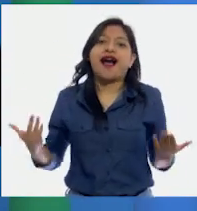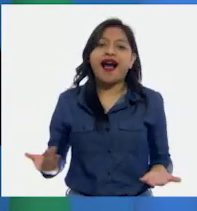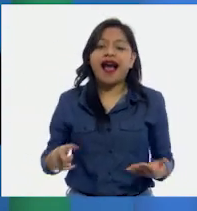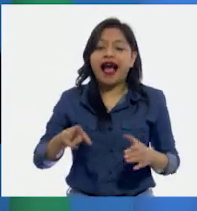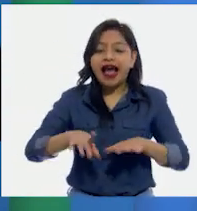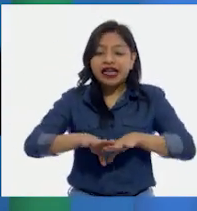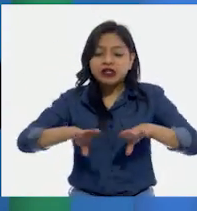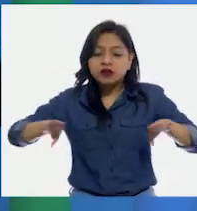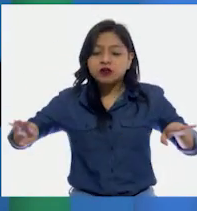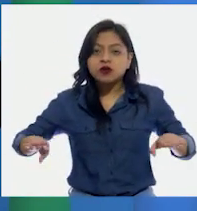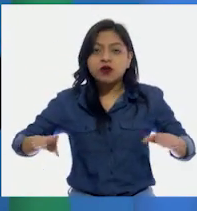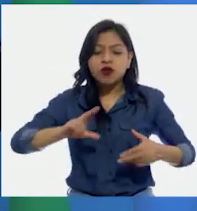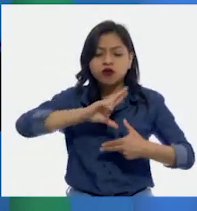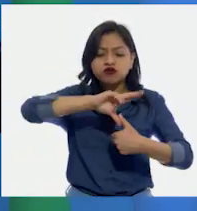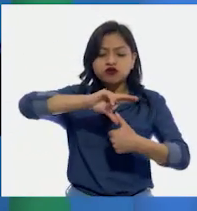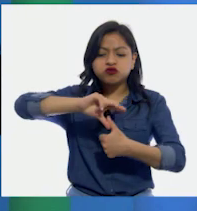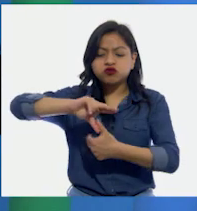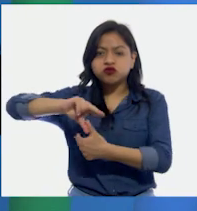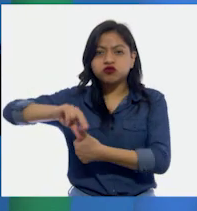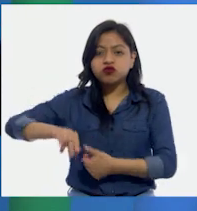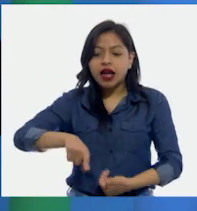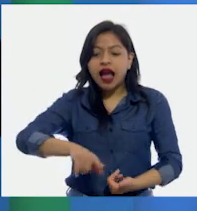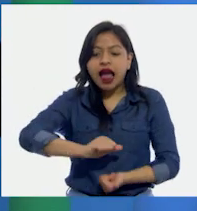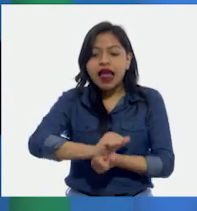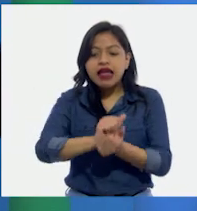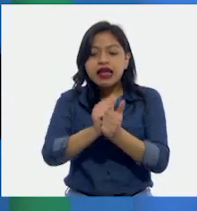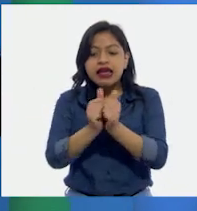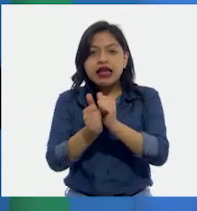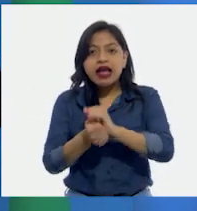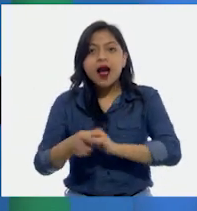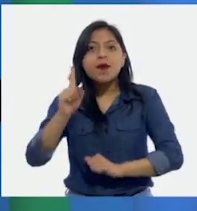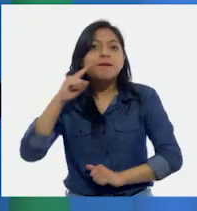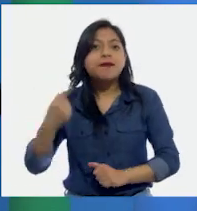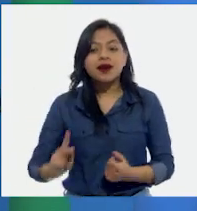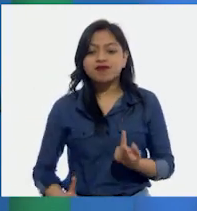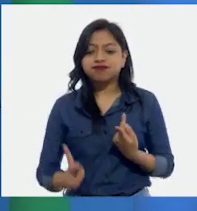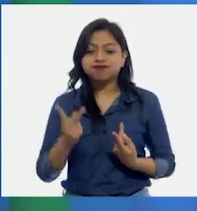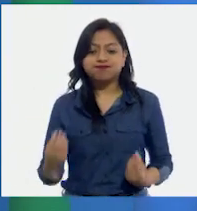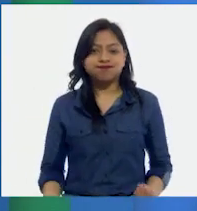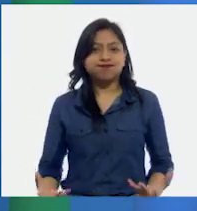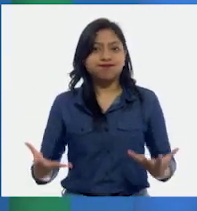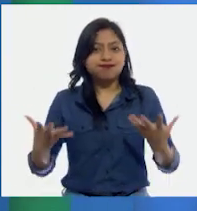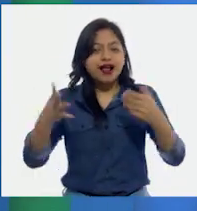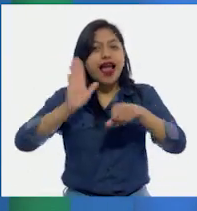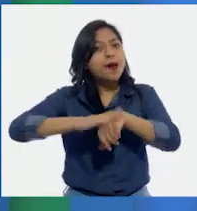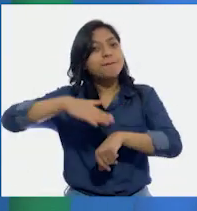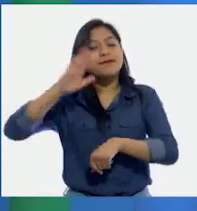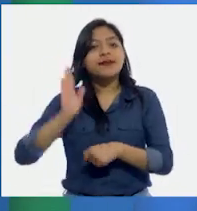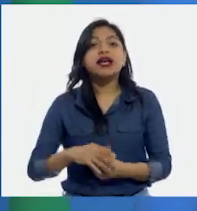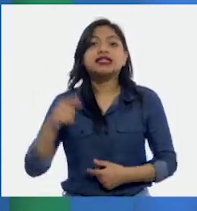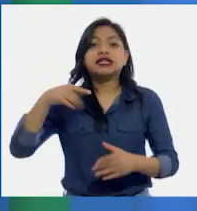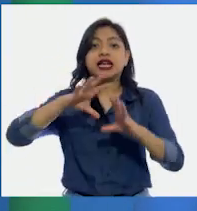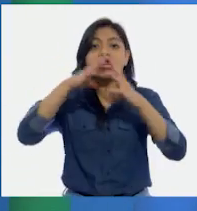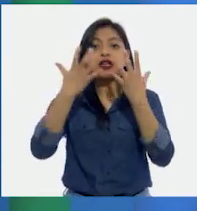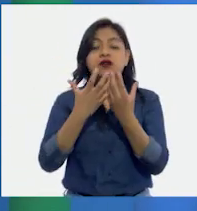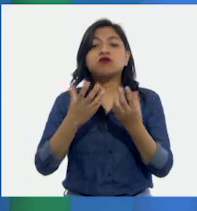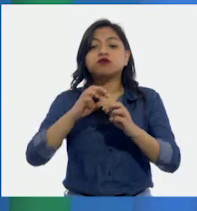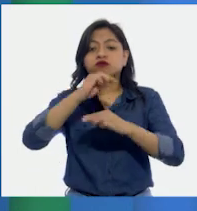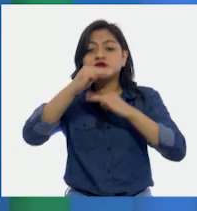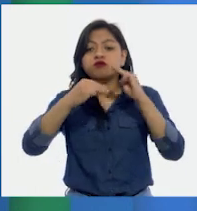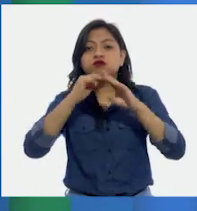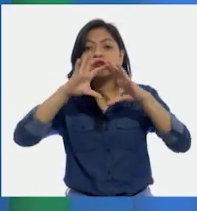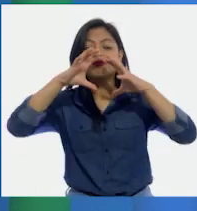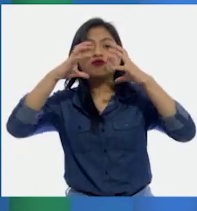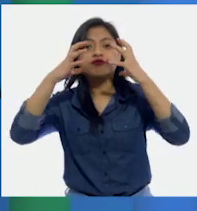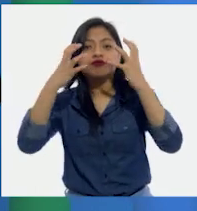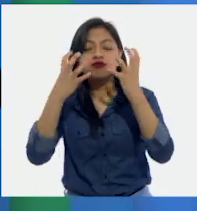los suelos en los terrenos, haciéndolos más fértiles. Todo lo que ocurre en la Tierra tiene impacto en